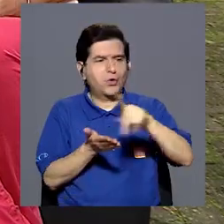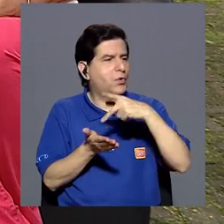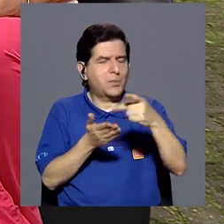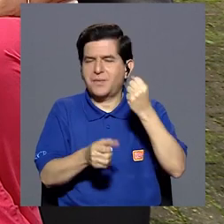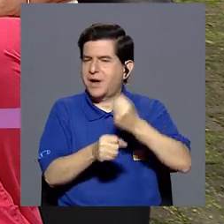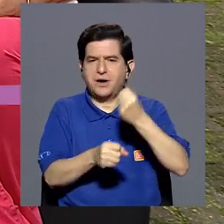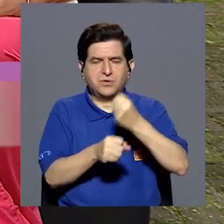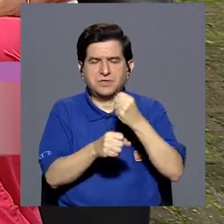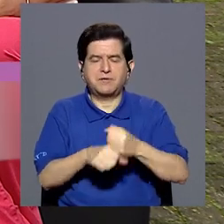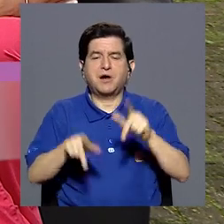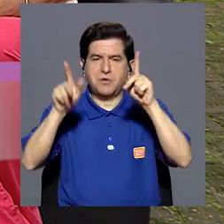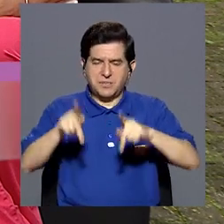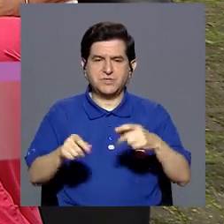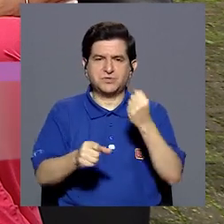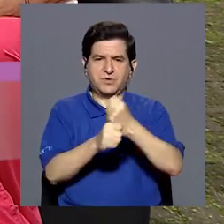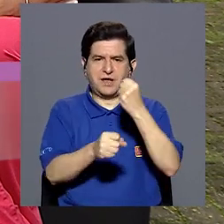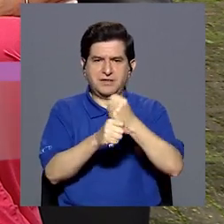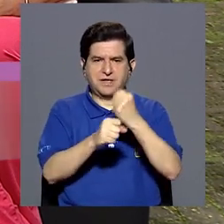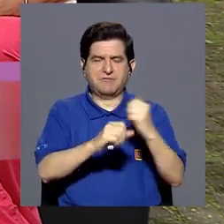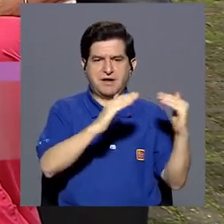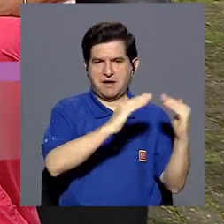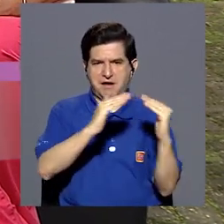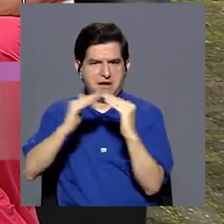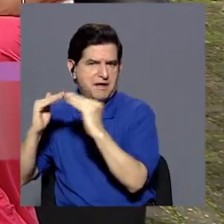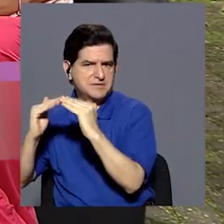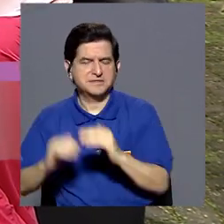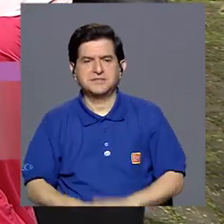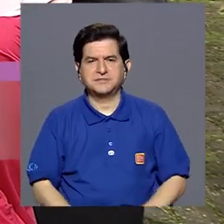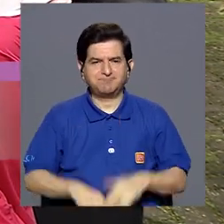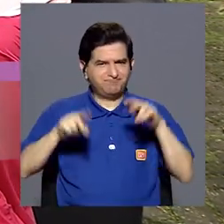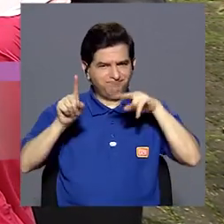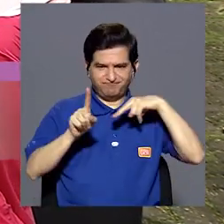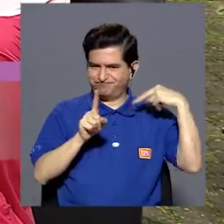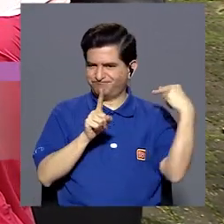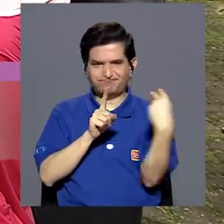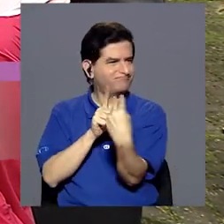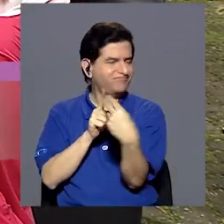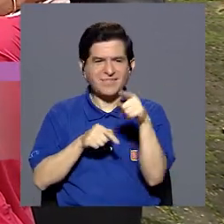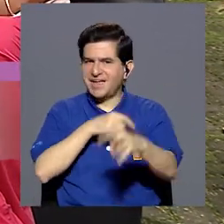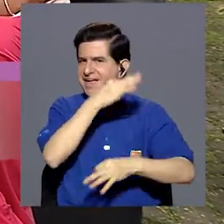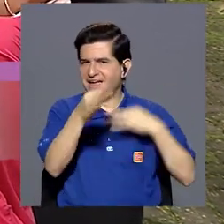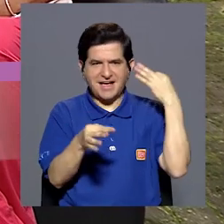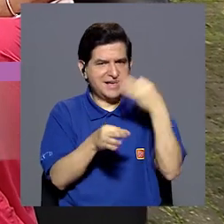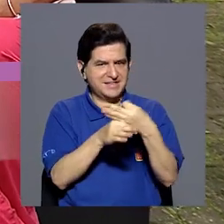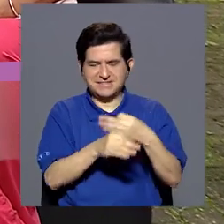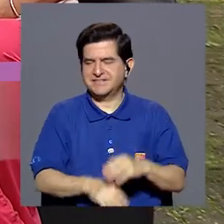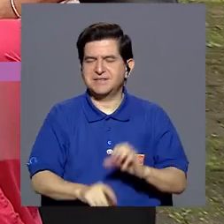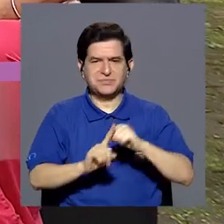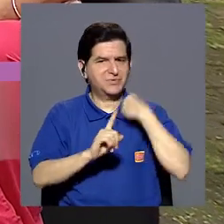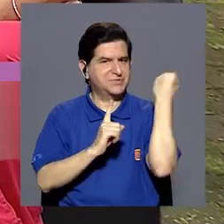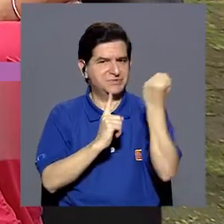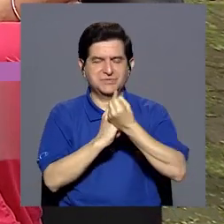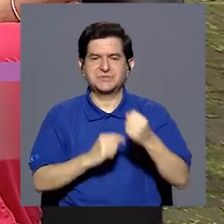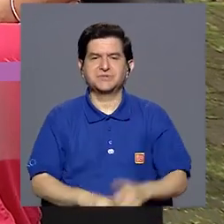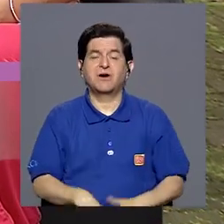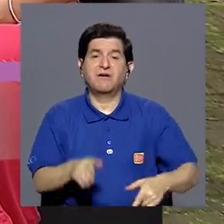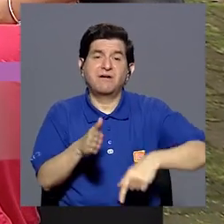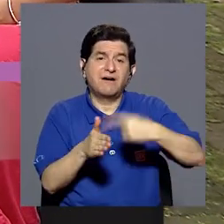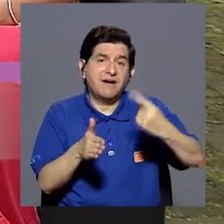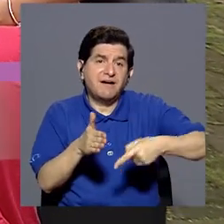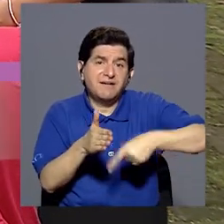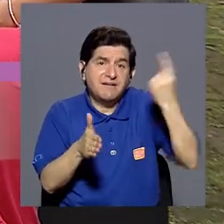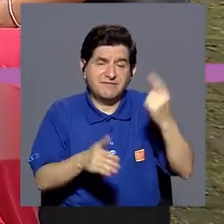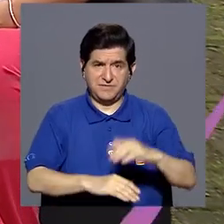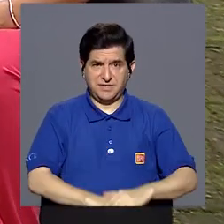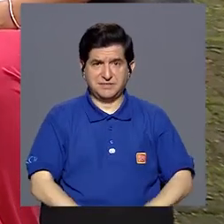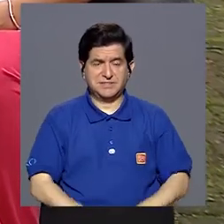digamos, como un trabajo de una empleada doméstica, por decirlo así. No se enfoca, digamos, en ese rubro. Entonces, a veces,